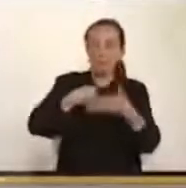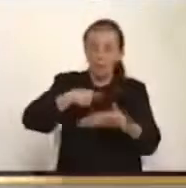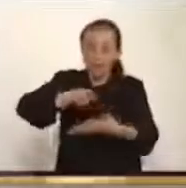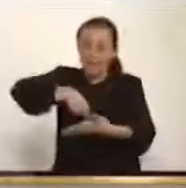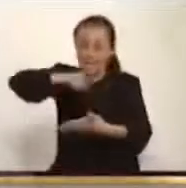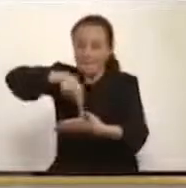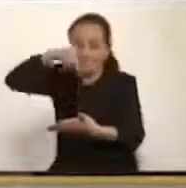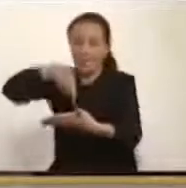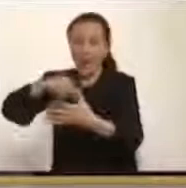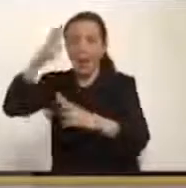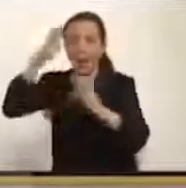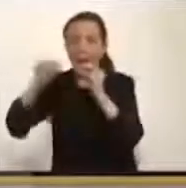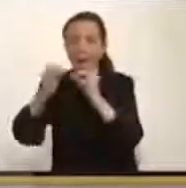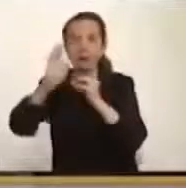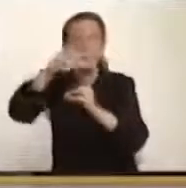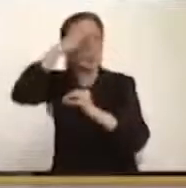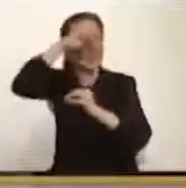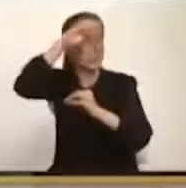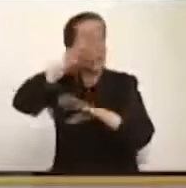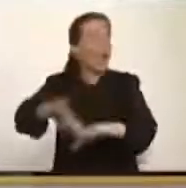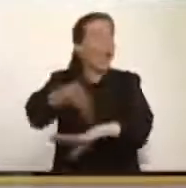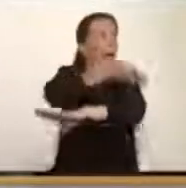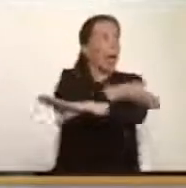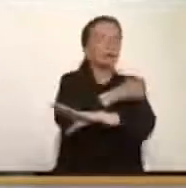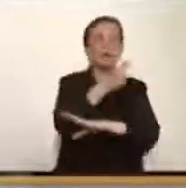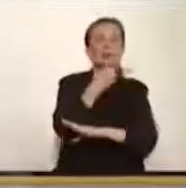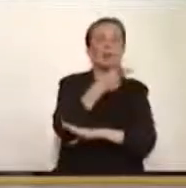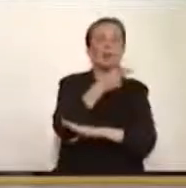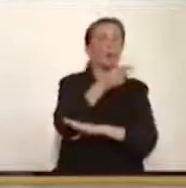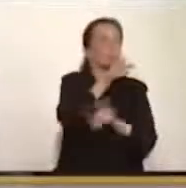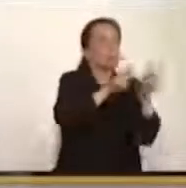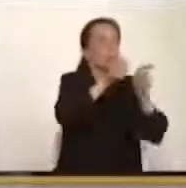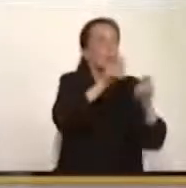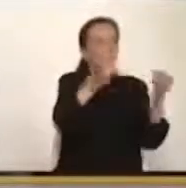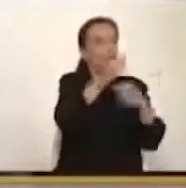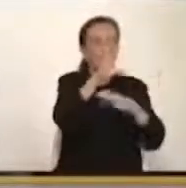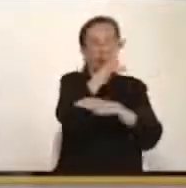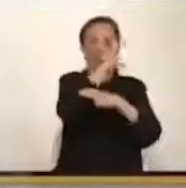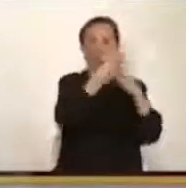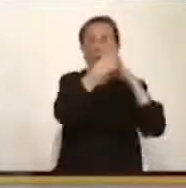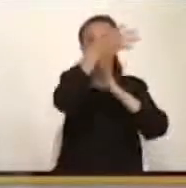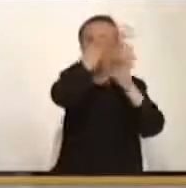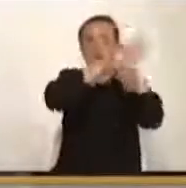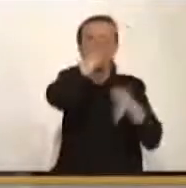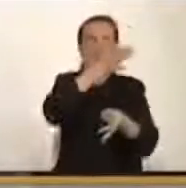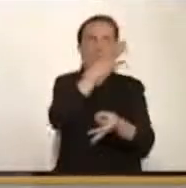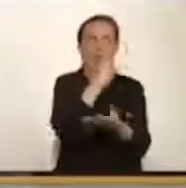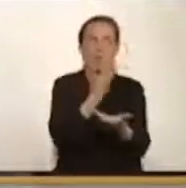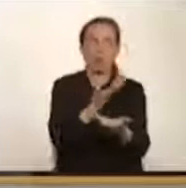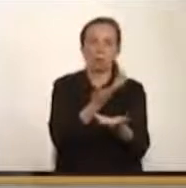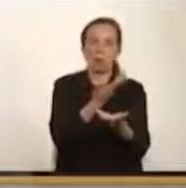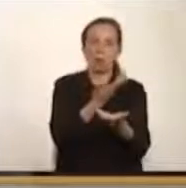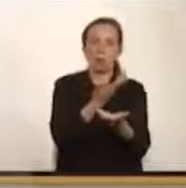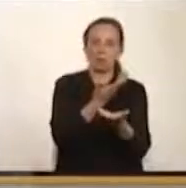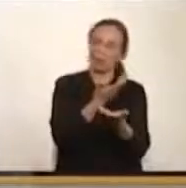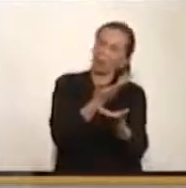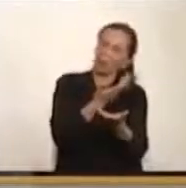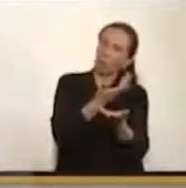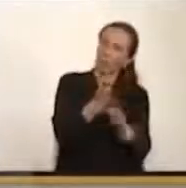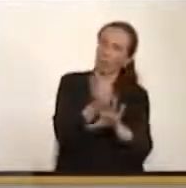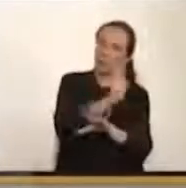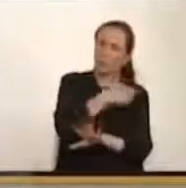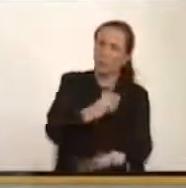de los acuerdos de La Habana no haya extradición. Pero es que si no miramos con cuidado la objeción del presidente